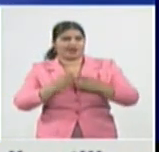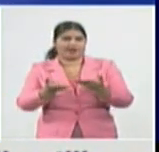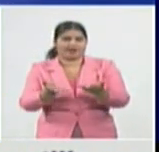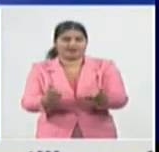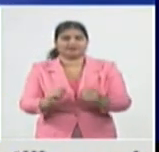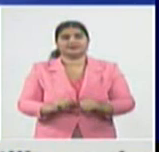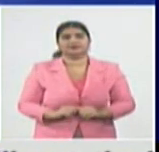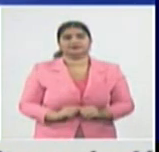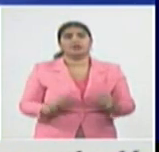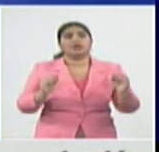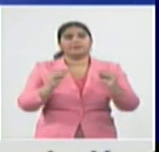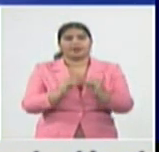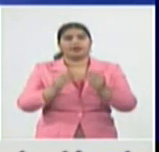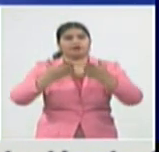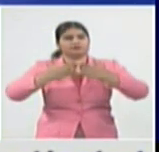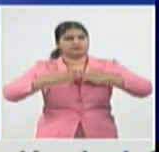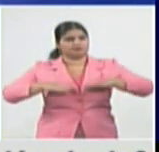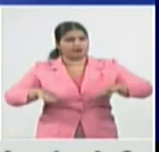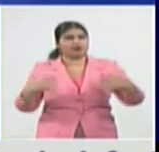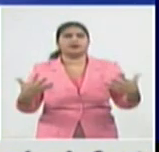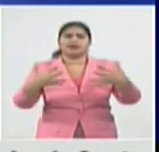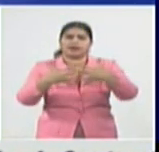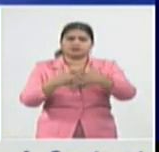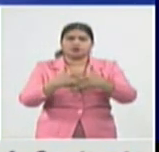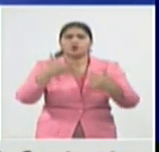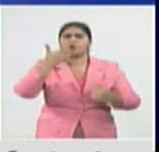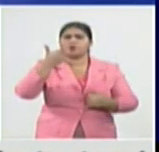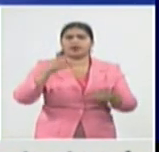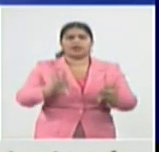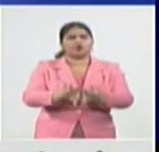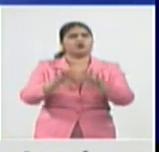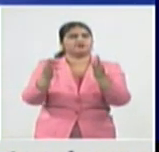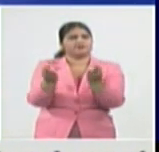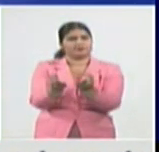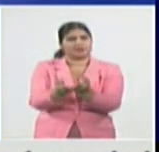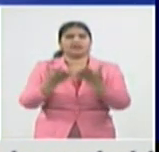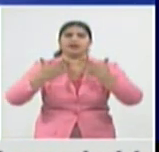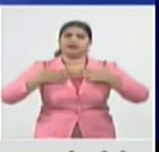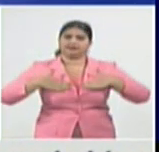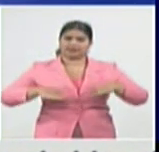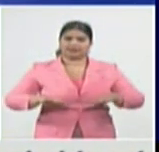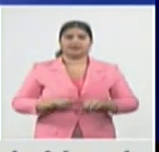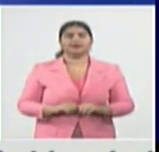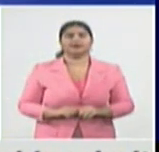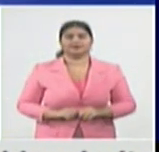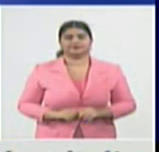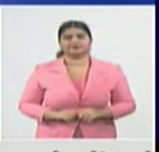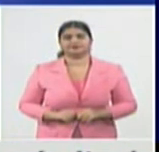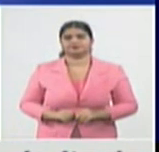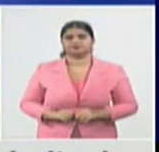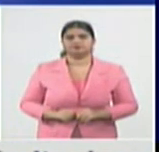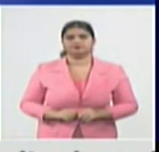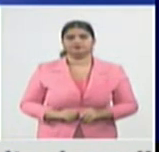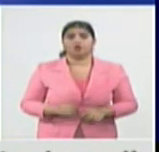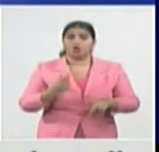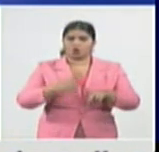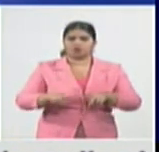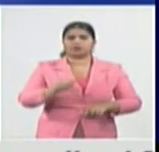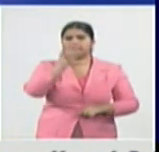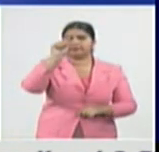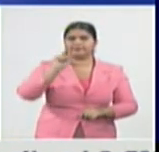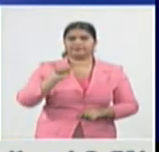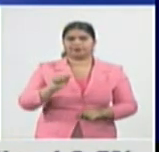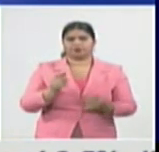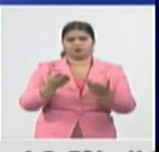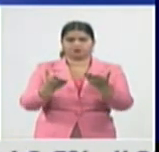ataca aquellas personas que presentan comorbilidades ¿qué pasa doctor cuando los integrantes